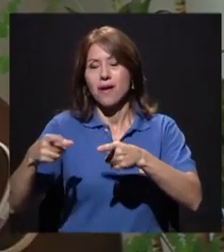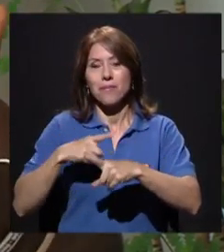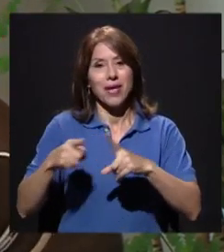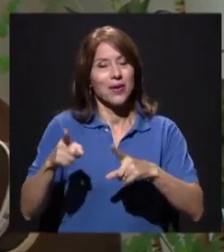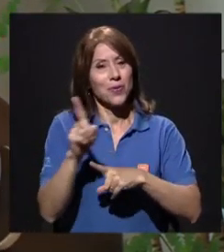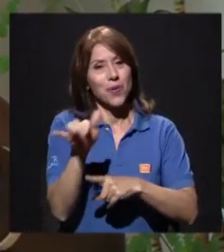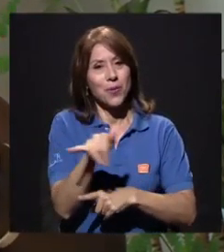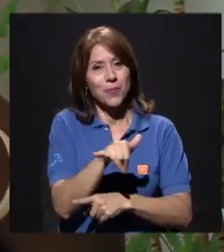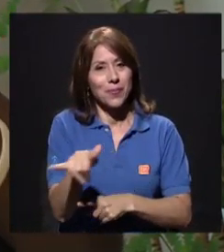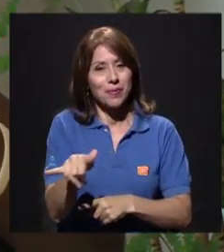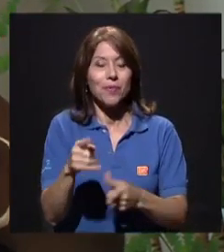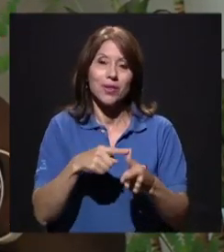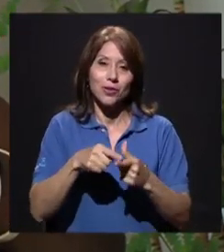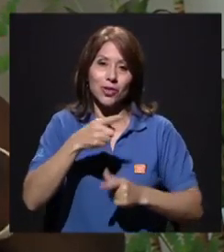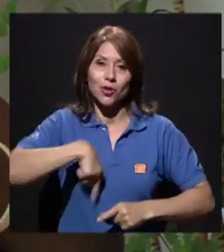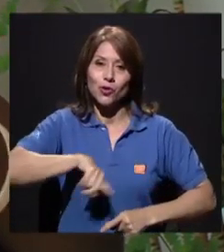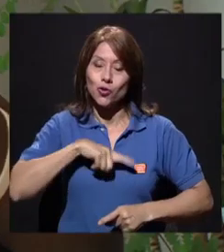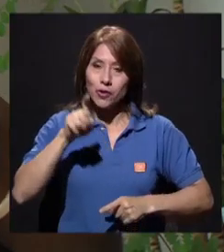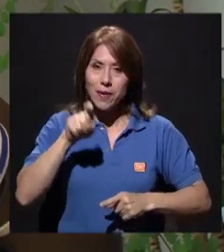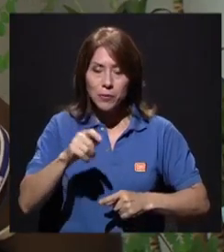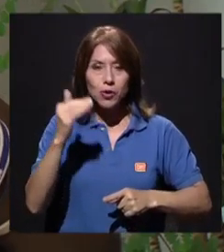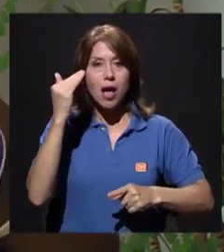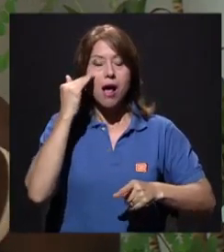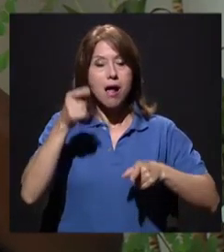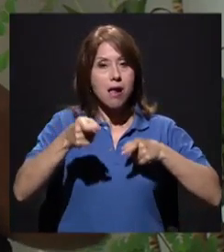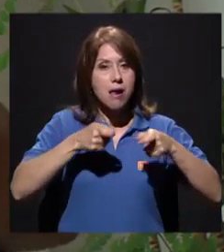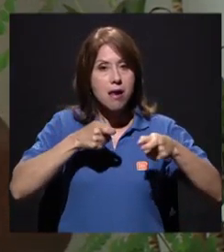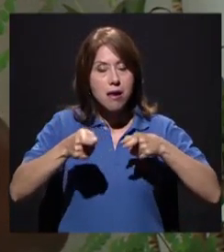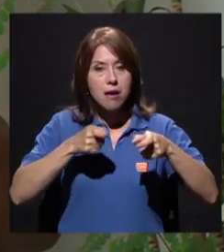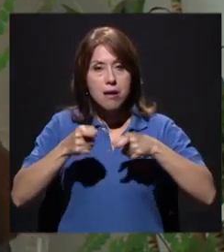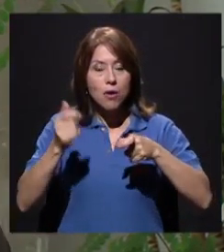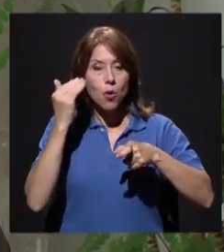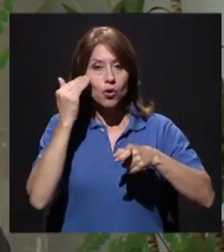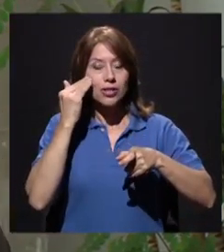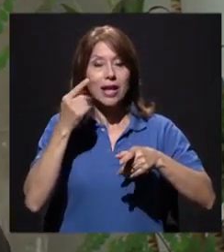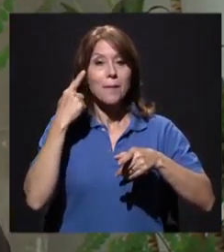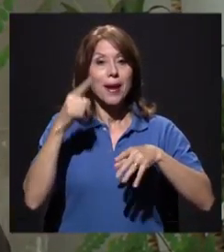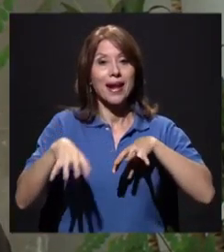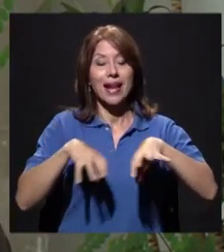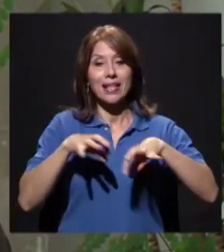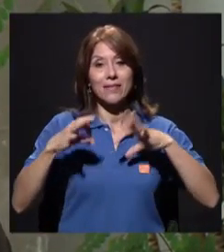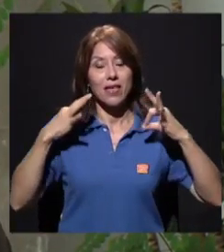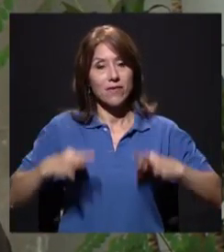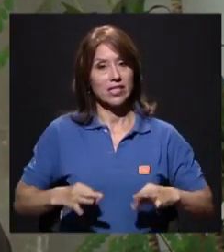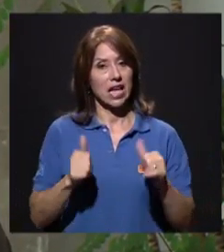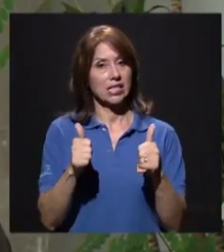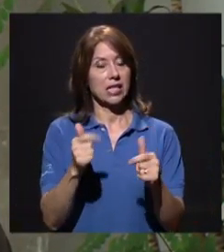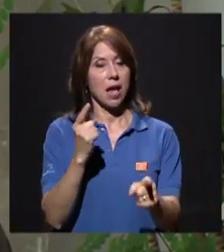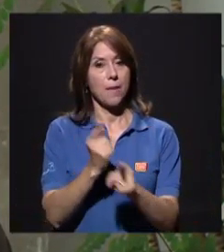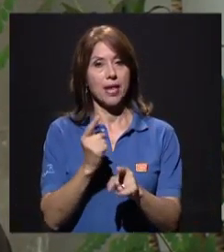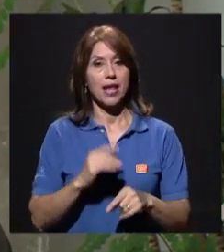tenemos que ir manejando y procurando conocer para que la actividad física sea amena.